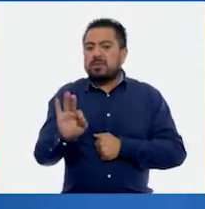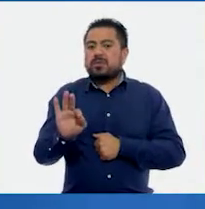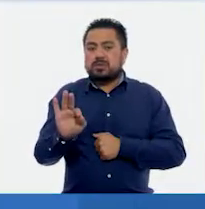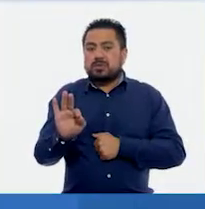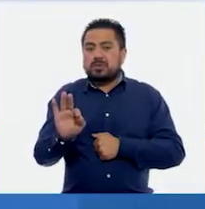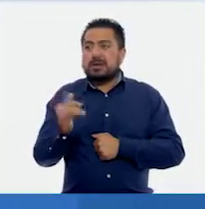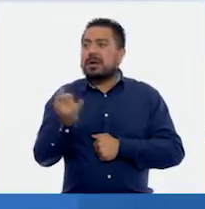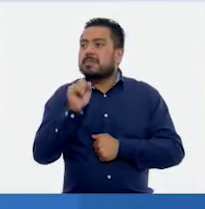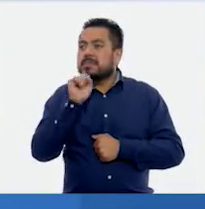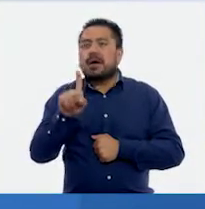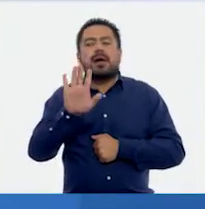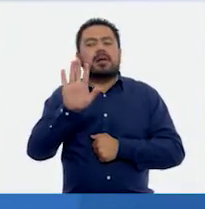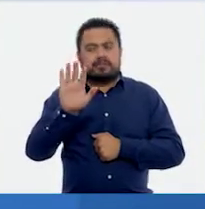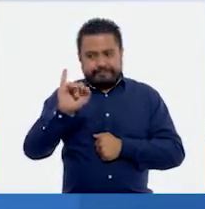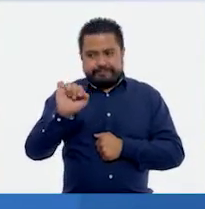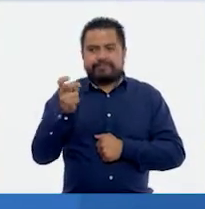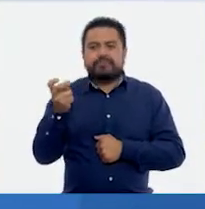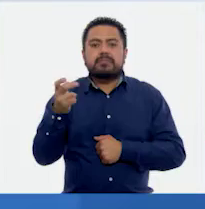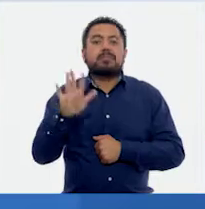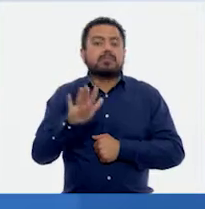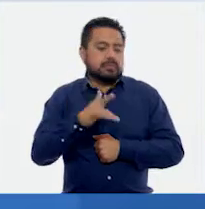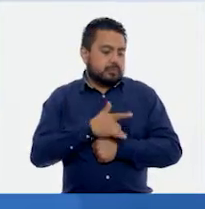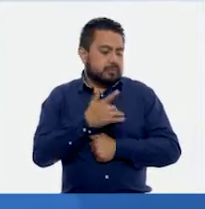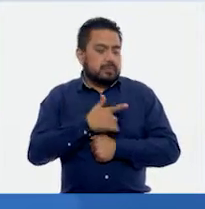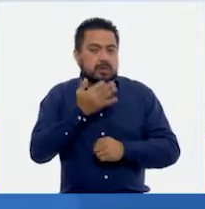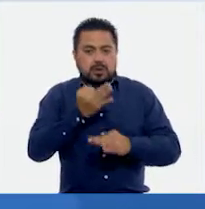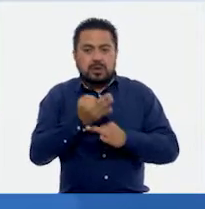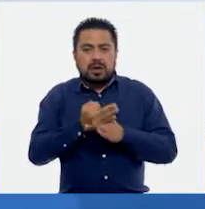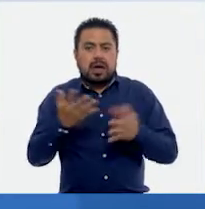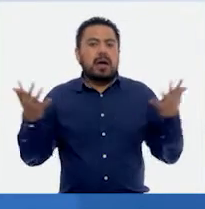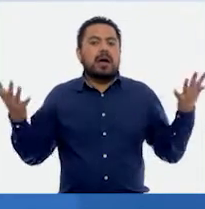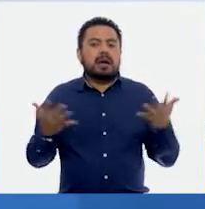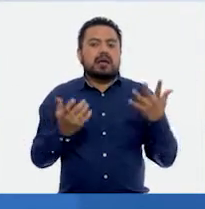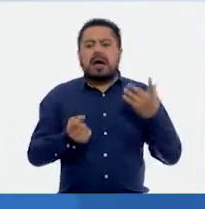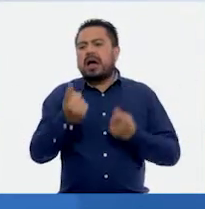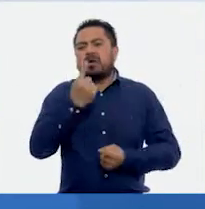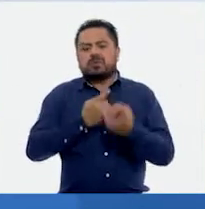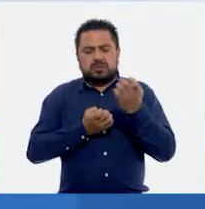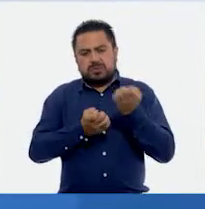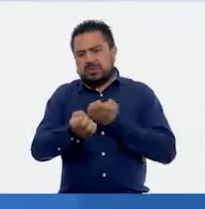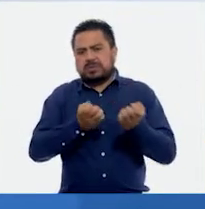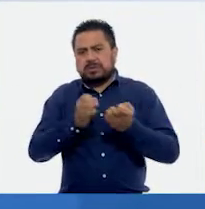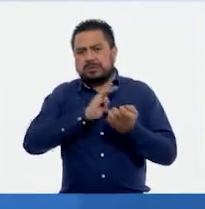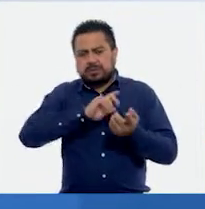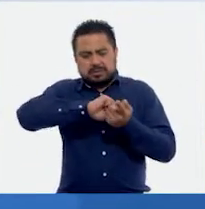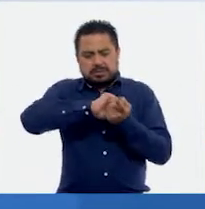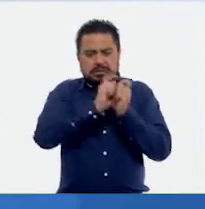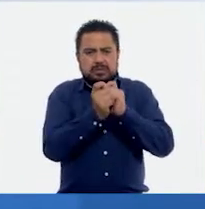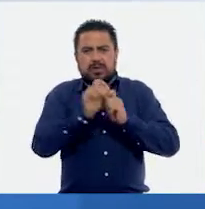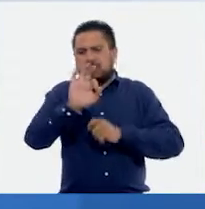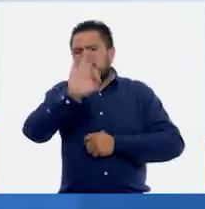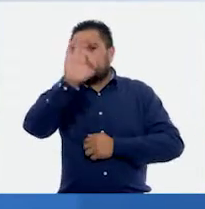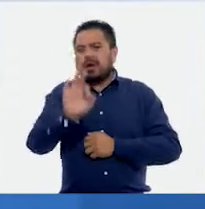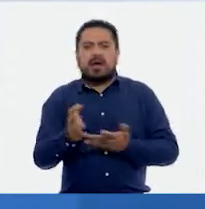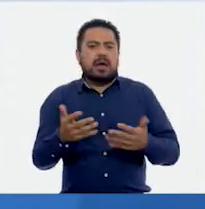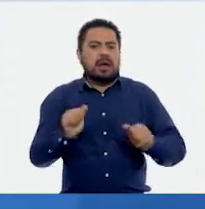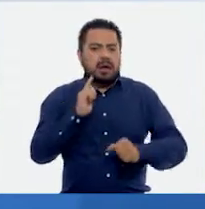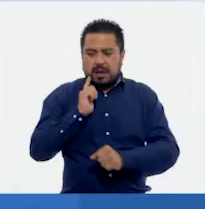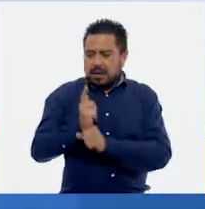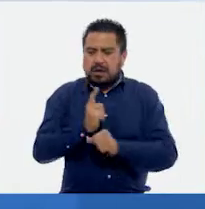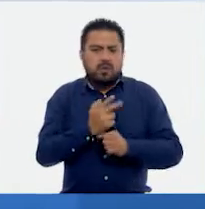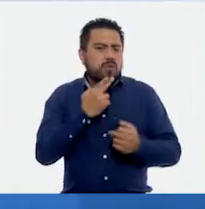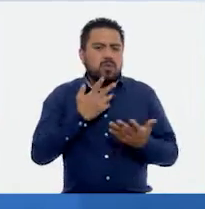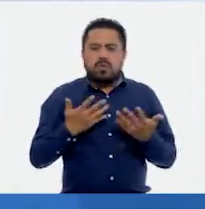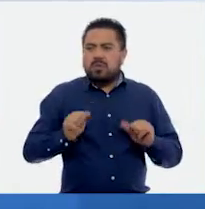Así es María, ¿qué les parece si hacemos algunos ejercicios para convertir los porcentajes que ya hemos estado